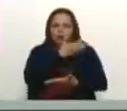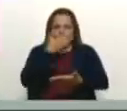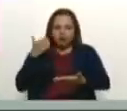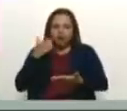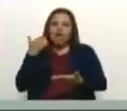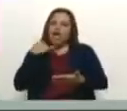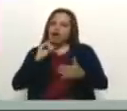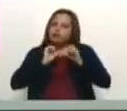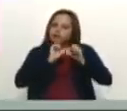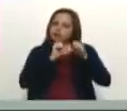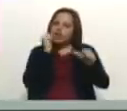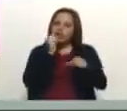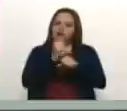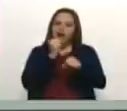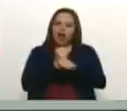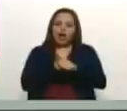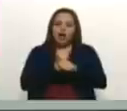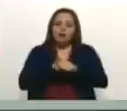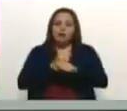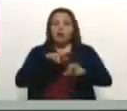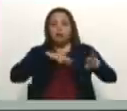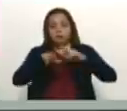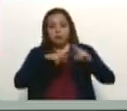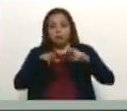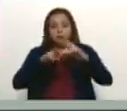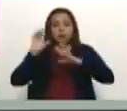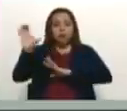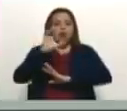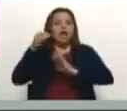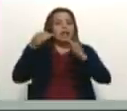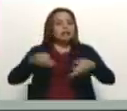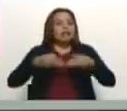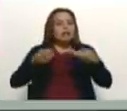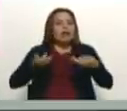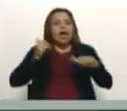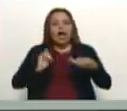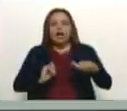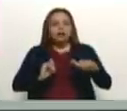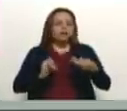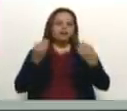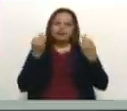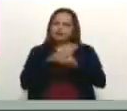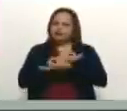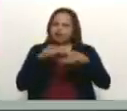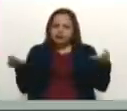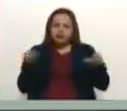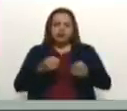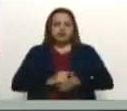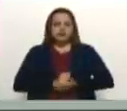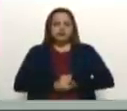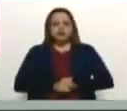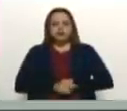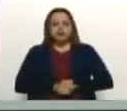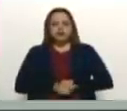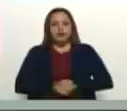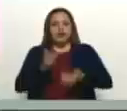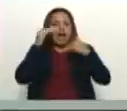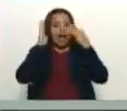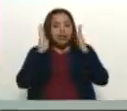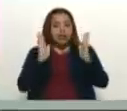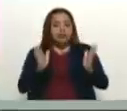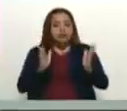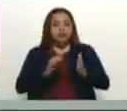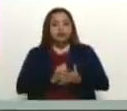trabajando para que las relaciones con Colombia siempre estén en un punto óptimo de atención,